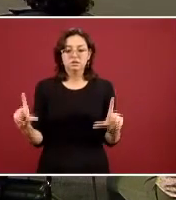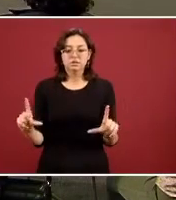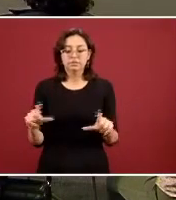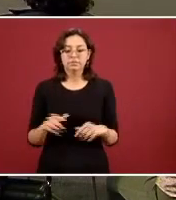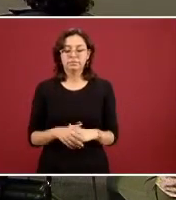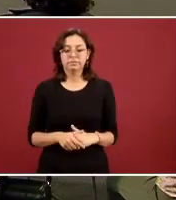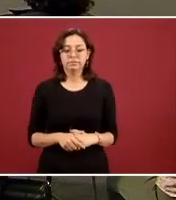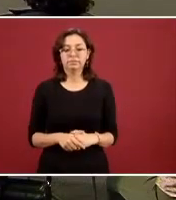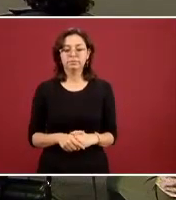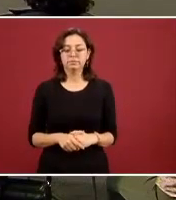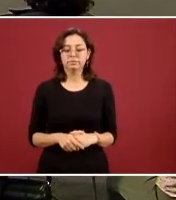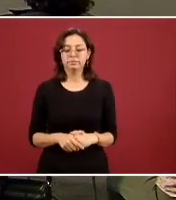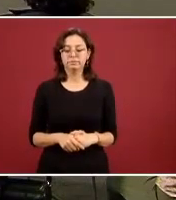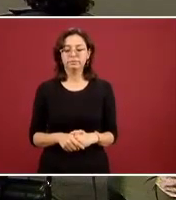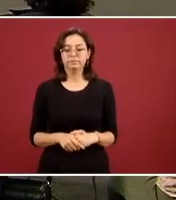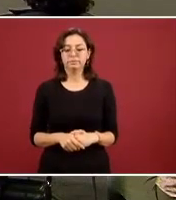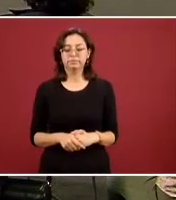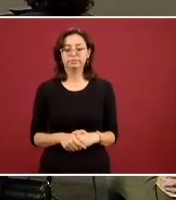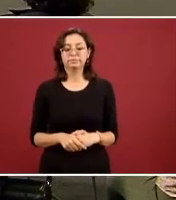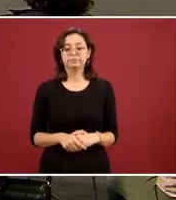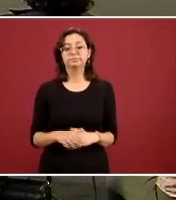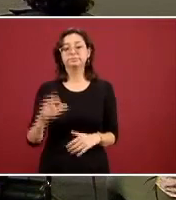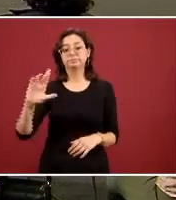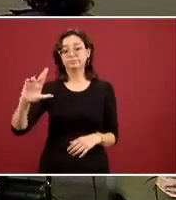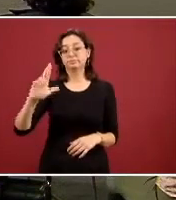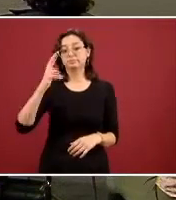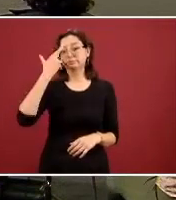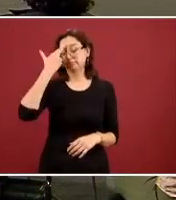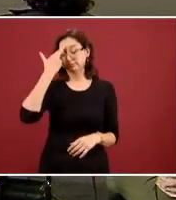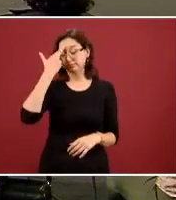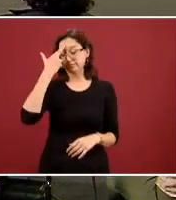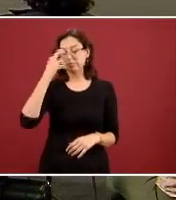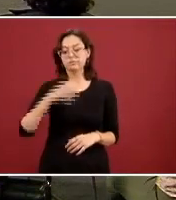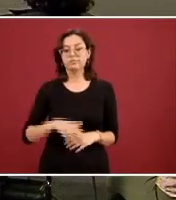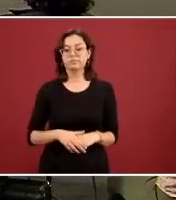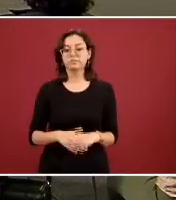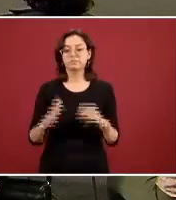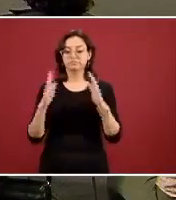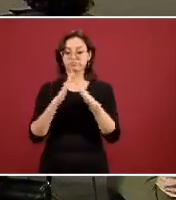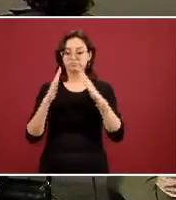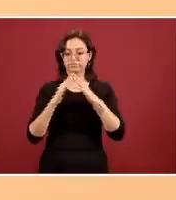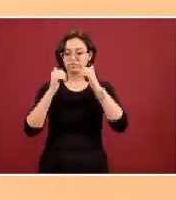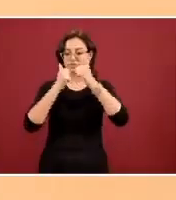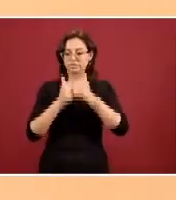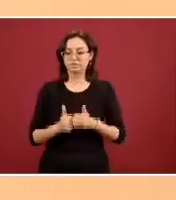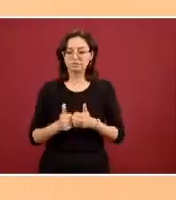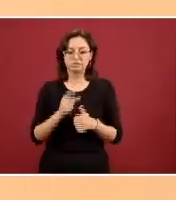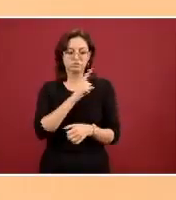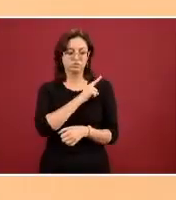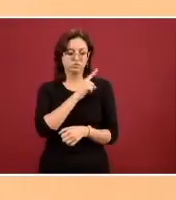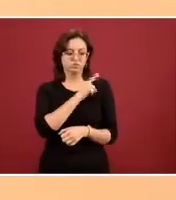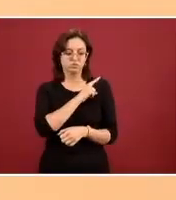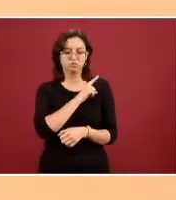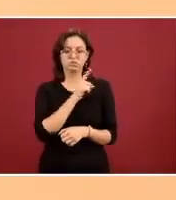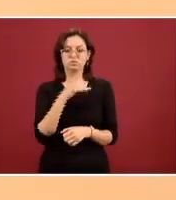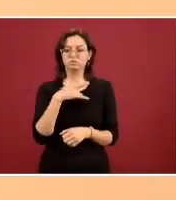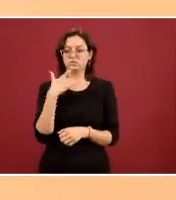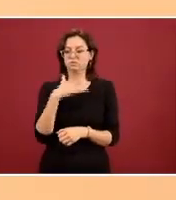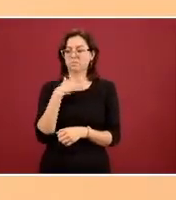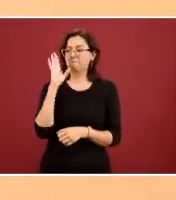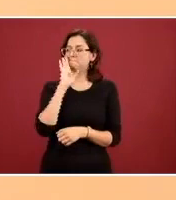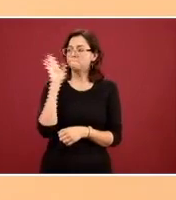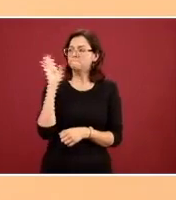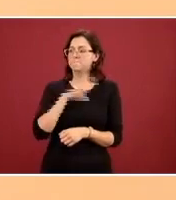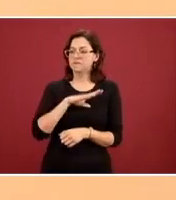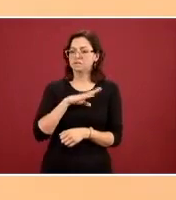recuerden una cosa más cuando estamos en aislamiento cuando estamos angustiados uno de los problemas